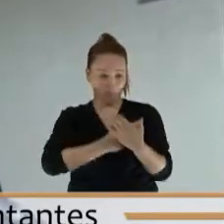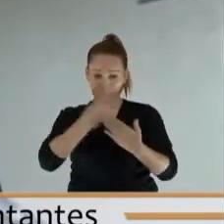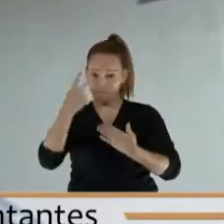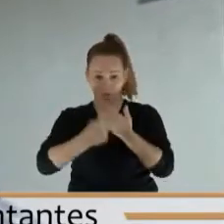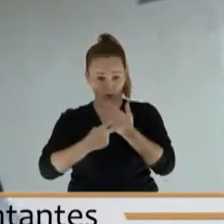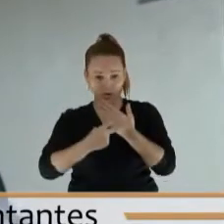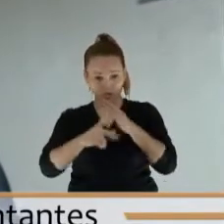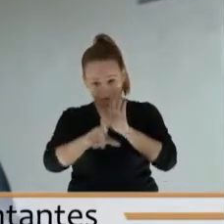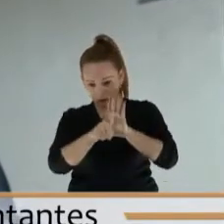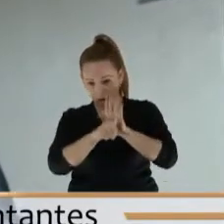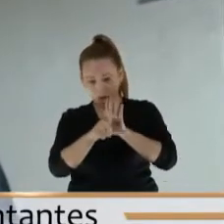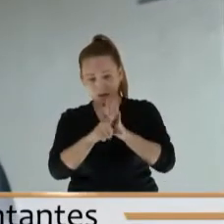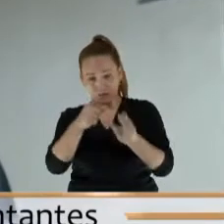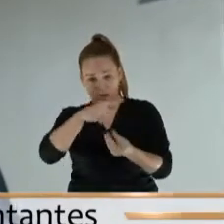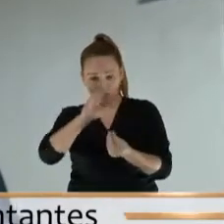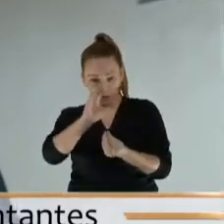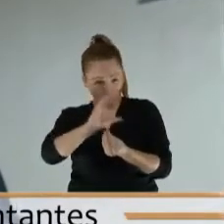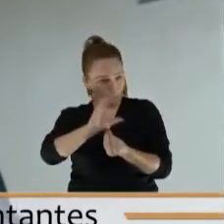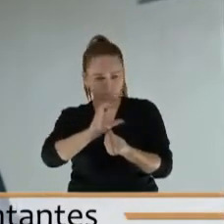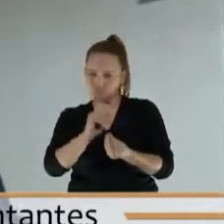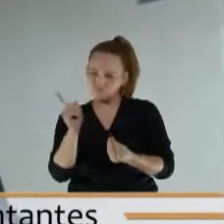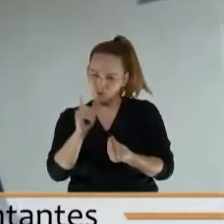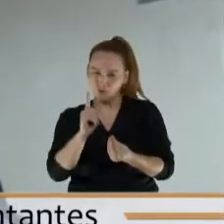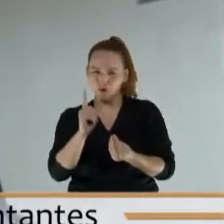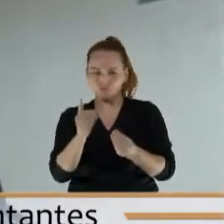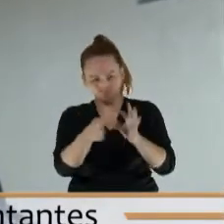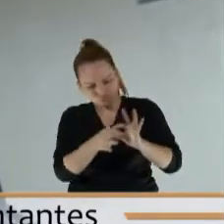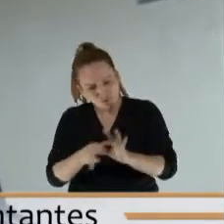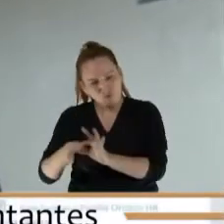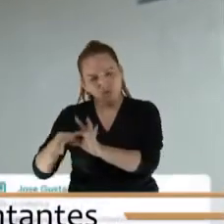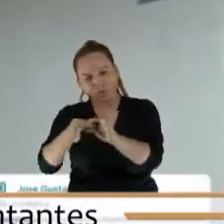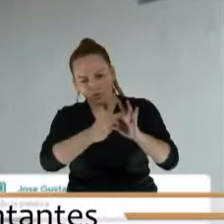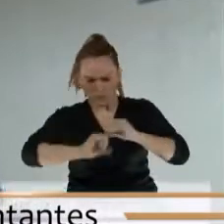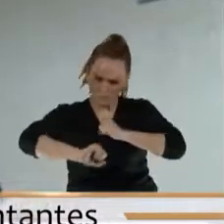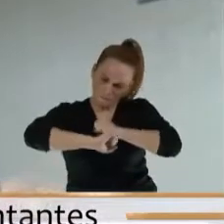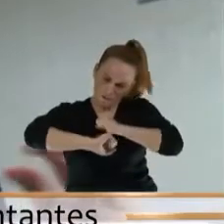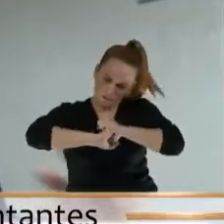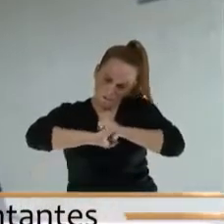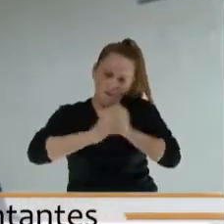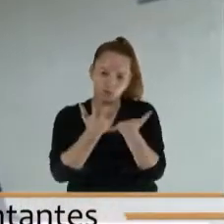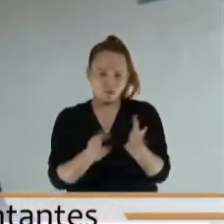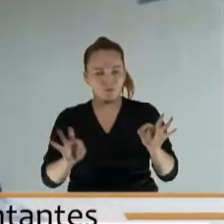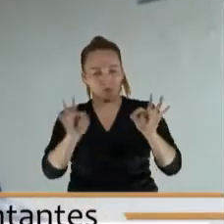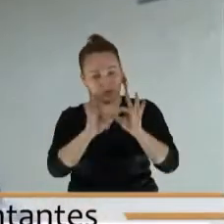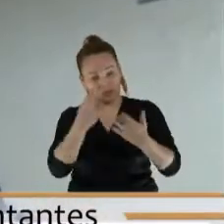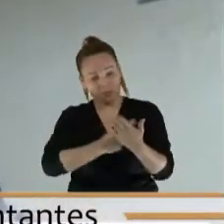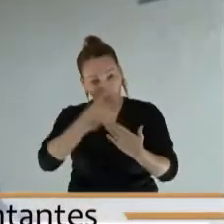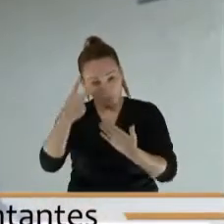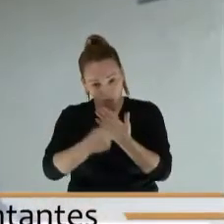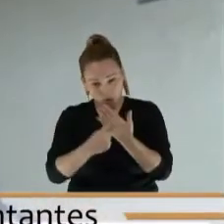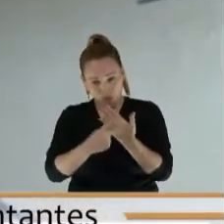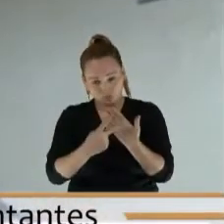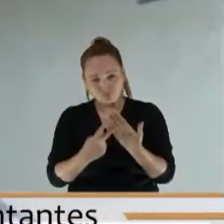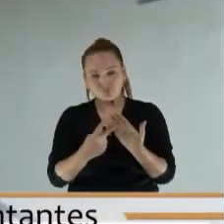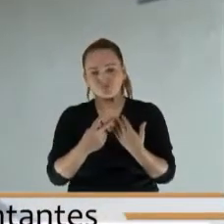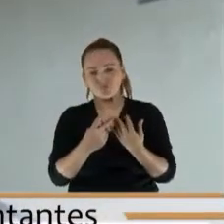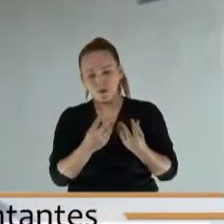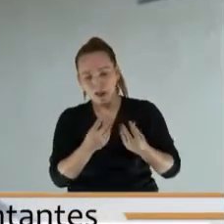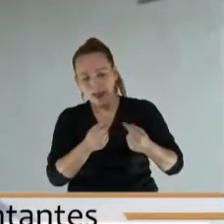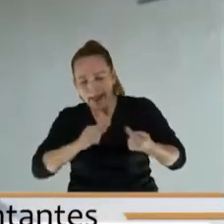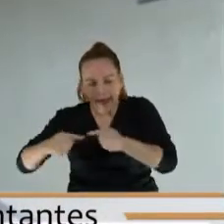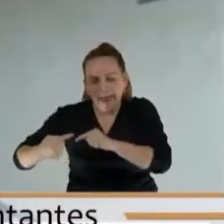conservador este es un proyecto de todas las bancadas porque es un proyecto que nació con todos los partidos